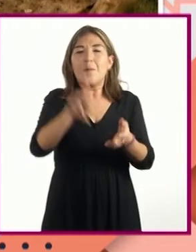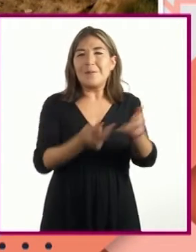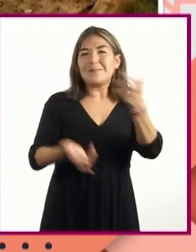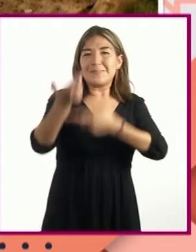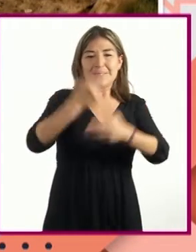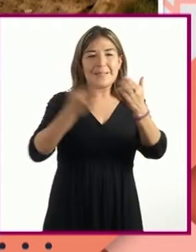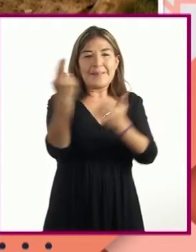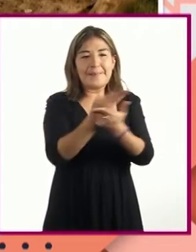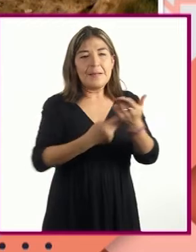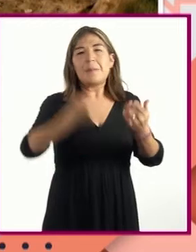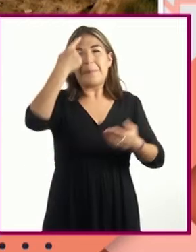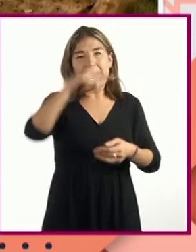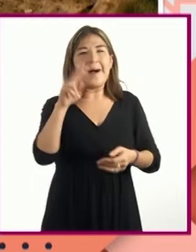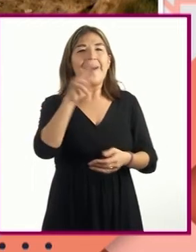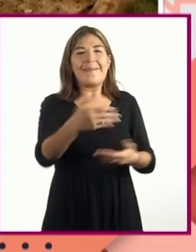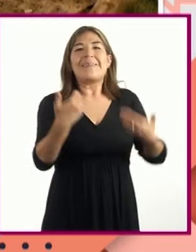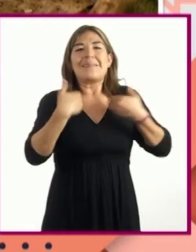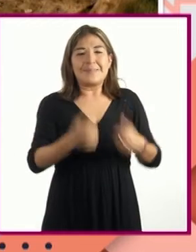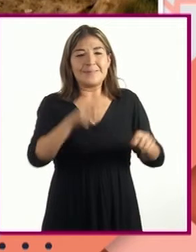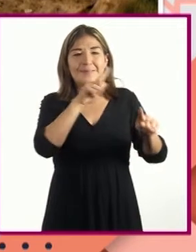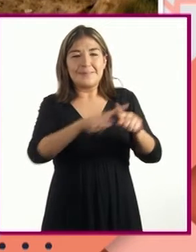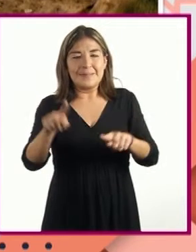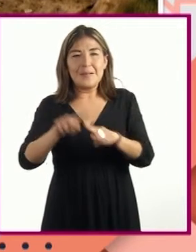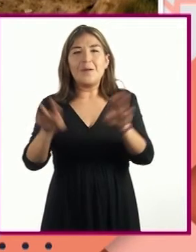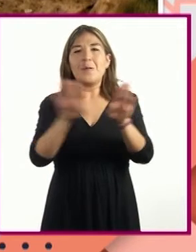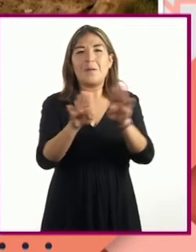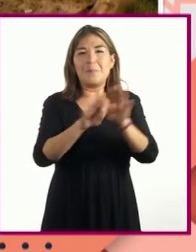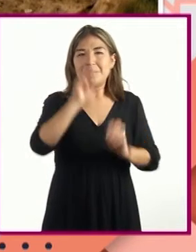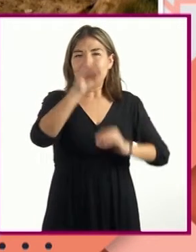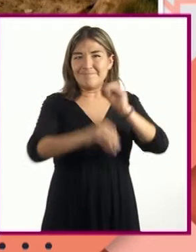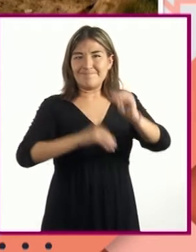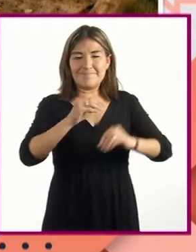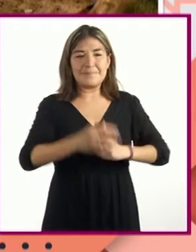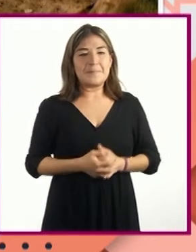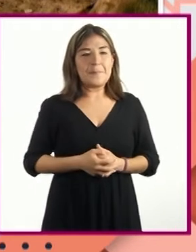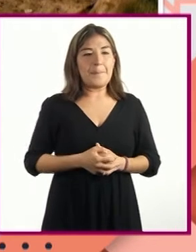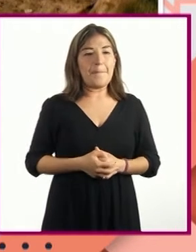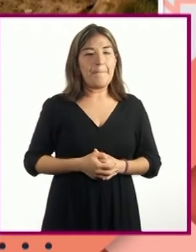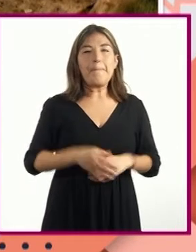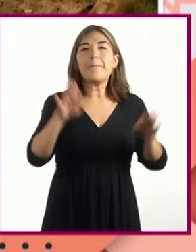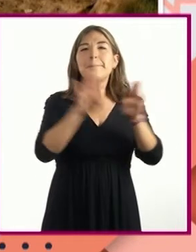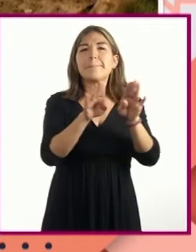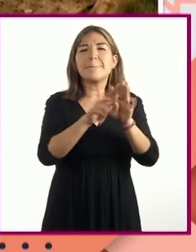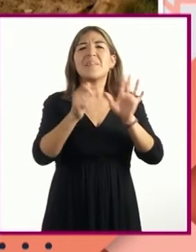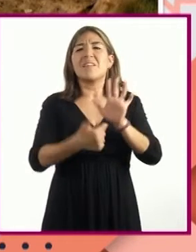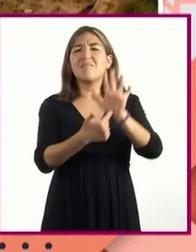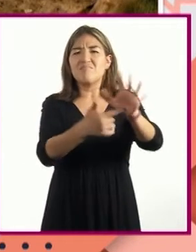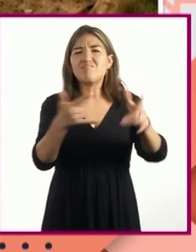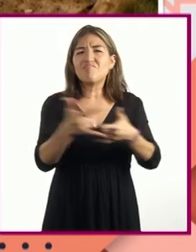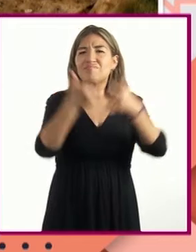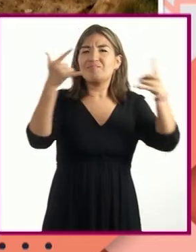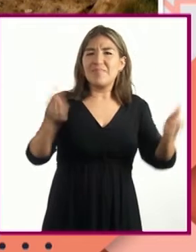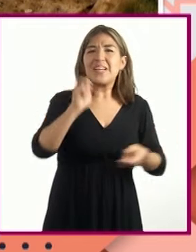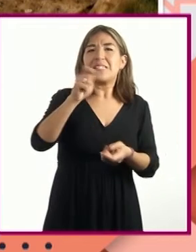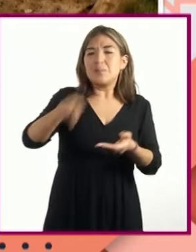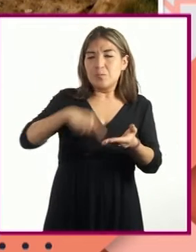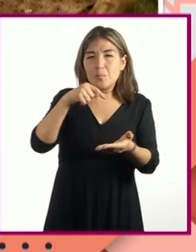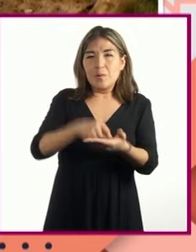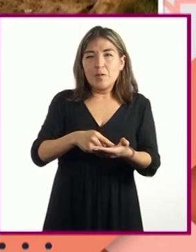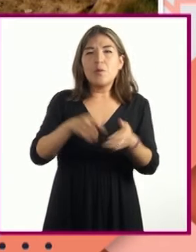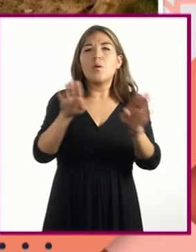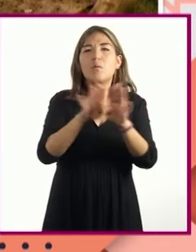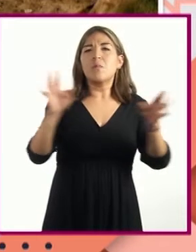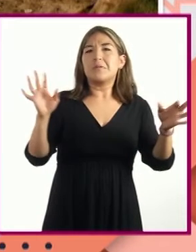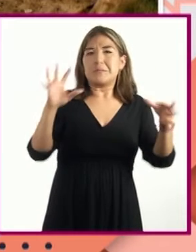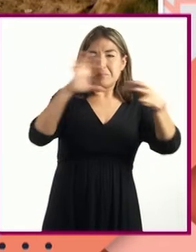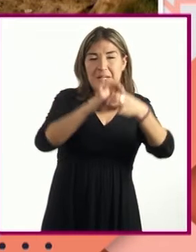ofrecernos un entorno en el que se realiza una narración determinada. Enmarca un relato en un sitio concreto mediante una mezcla